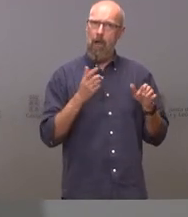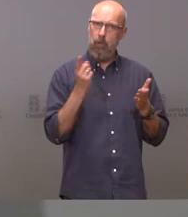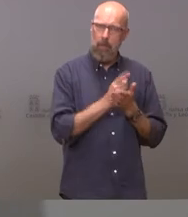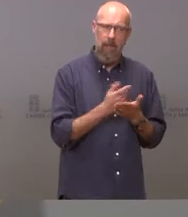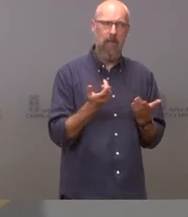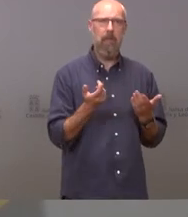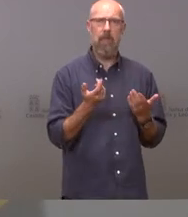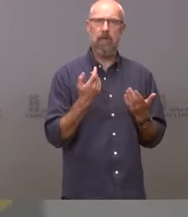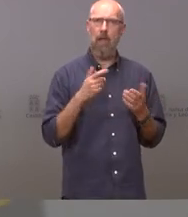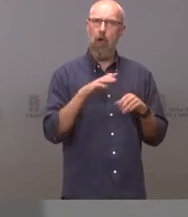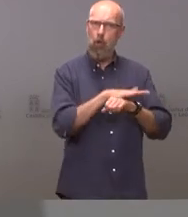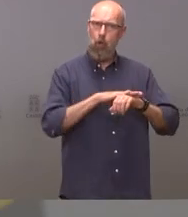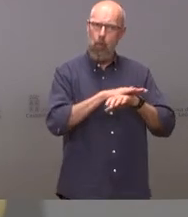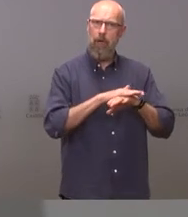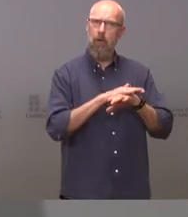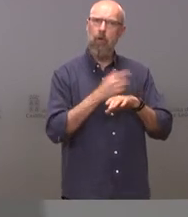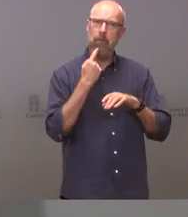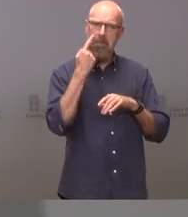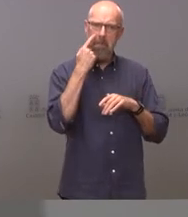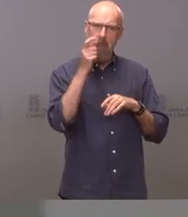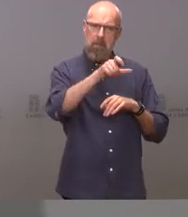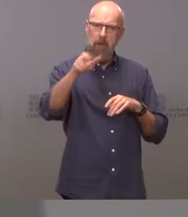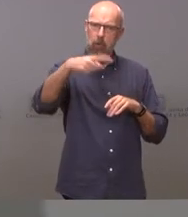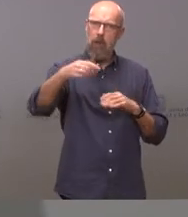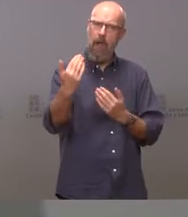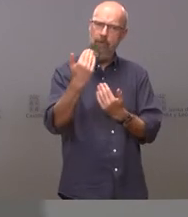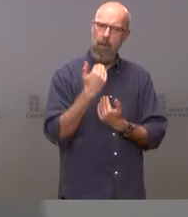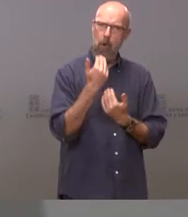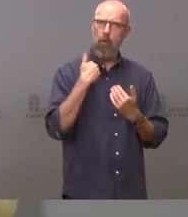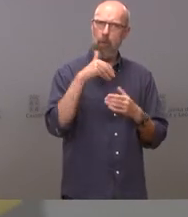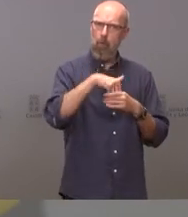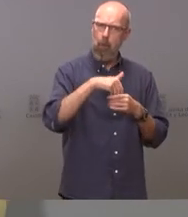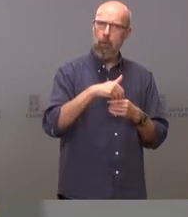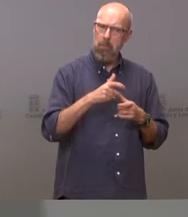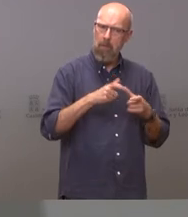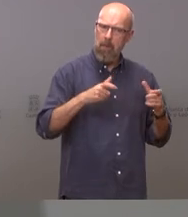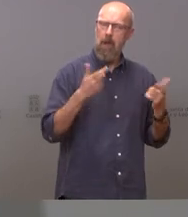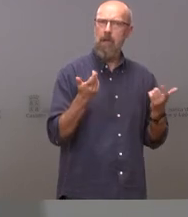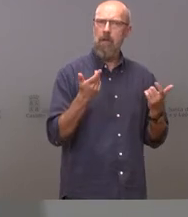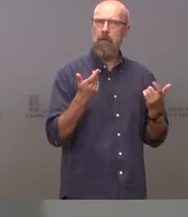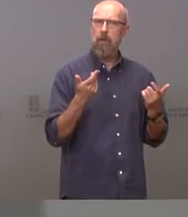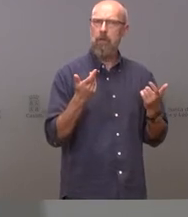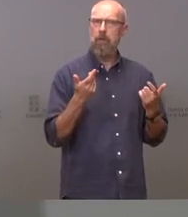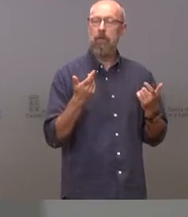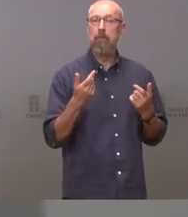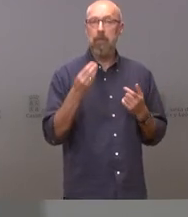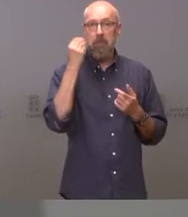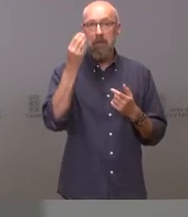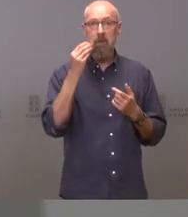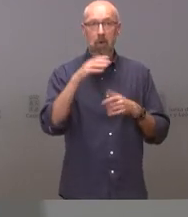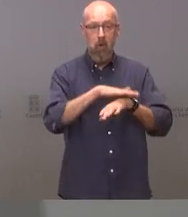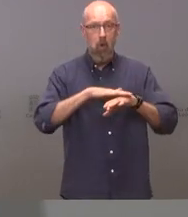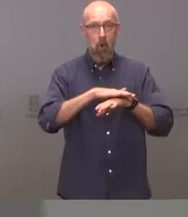está creciendo en intención de voto cuando el gobierno tiene más confianza que ha tenido casi ningún gobierno de la comunidad autónoma